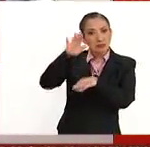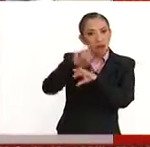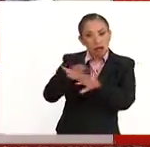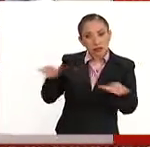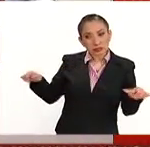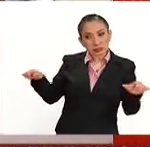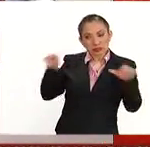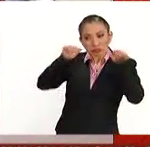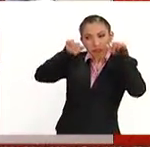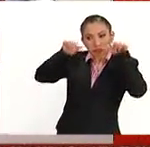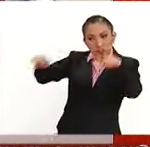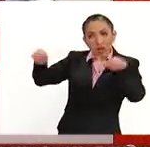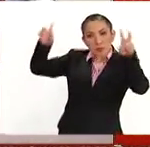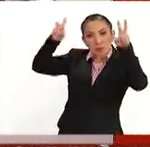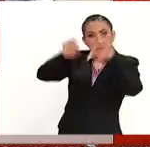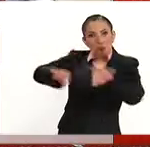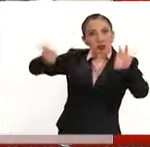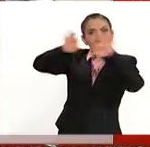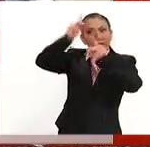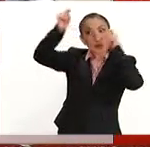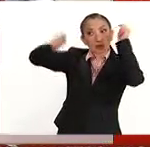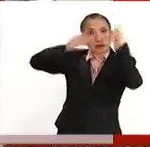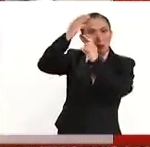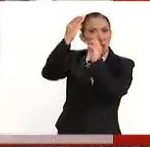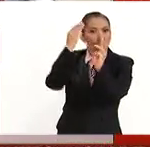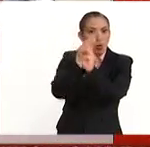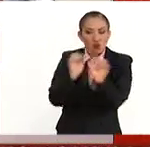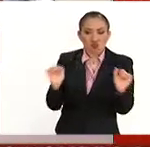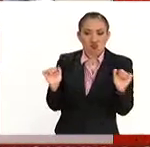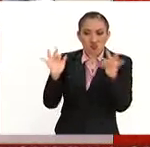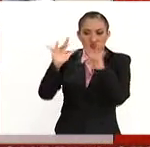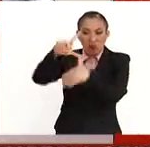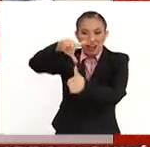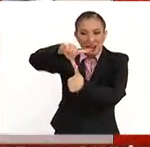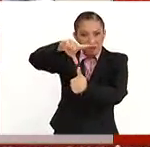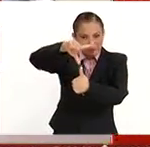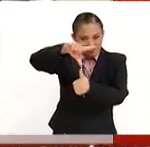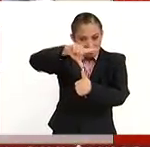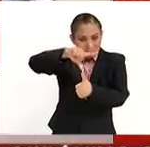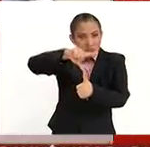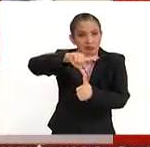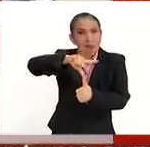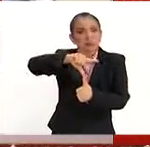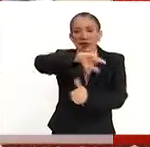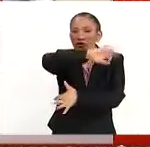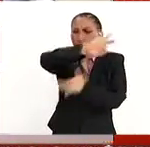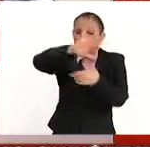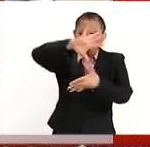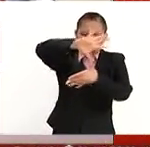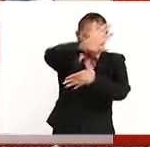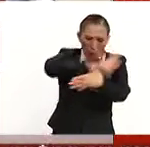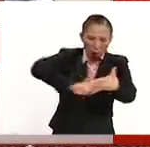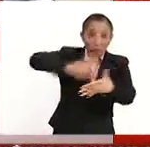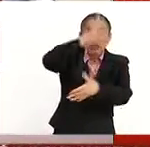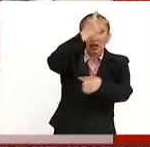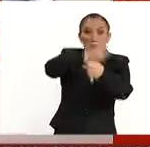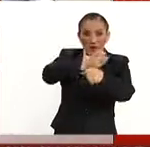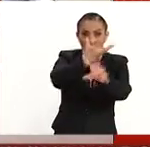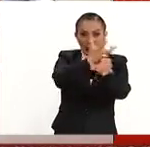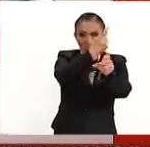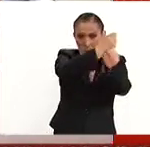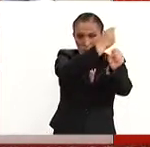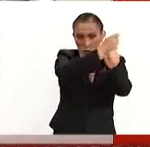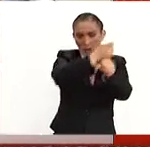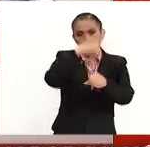importantes en materia turística del mundo. Dijo que en América Latina y más bien en todo el continente es el segundo después de los Estados